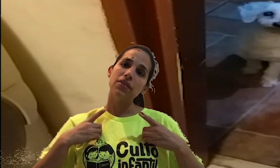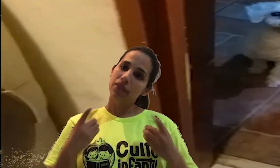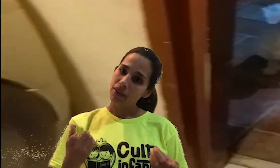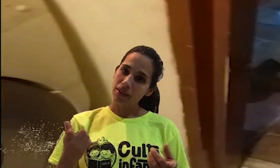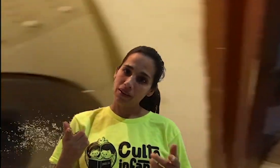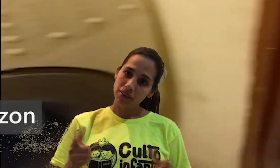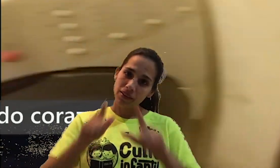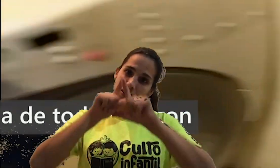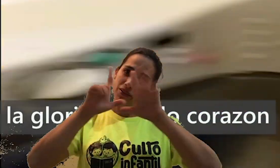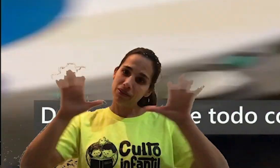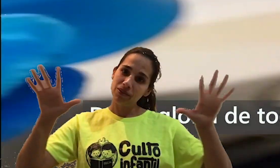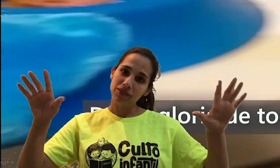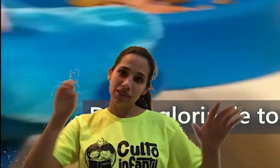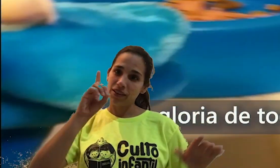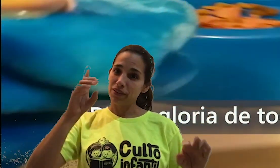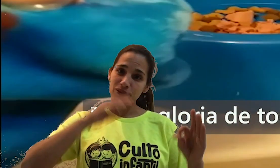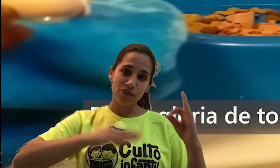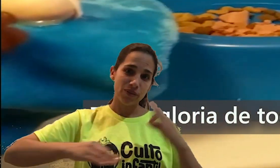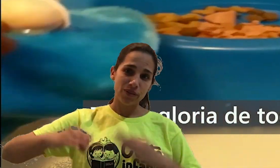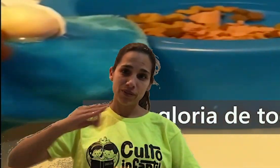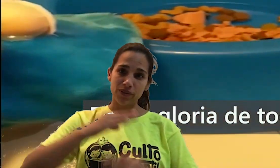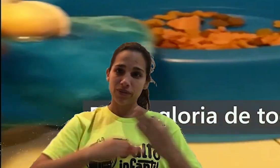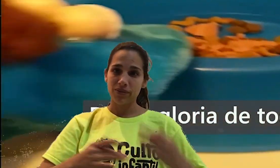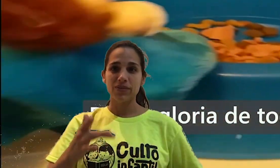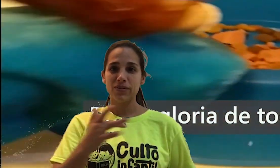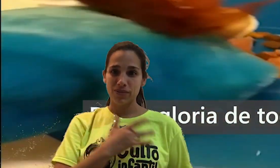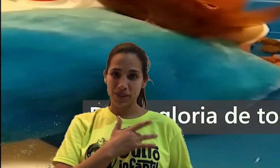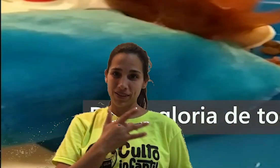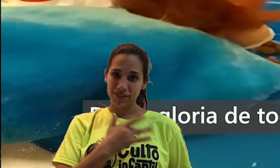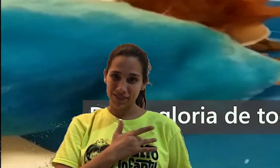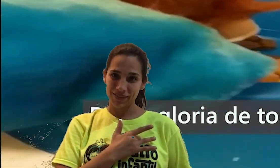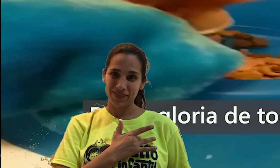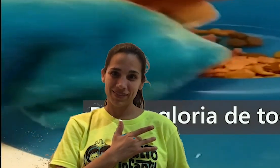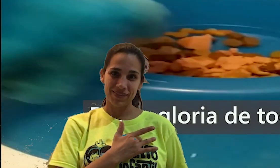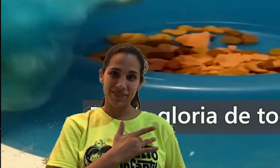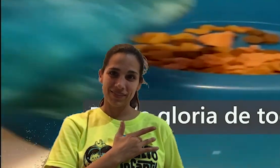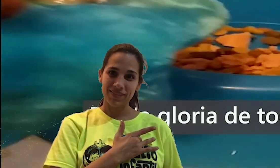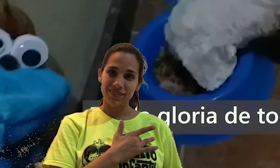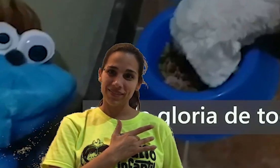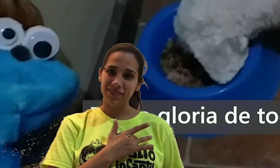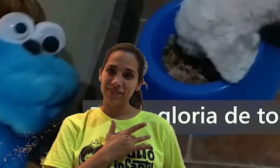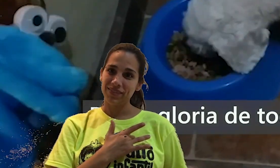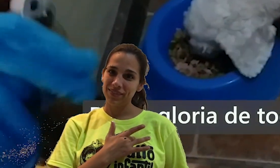Dar la gloria al todo corazón.